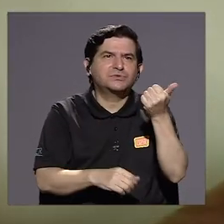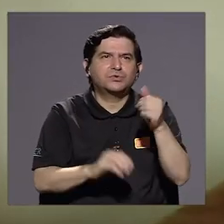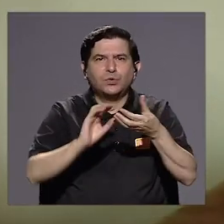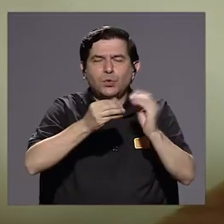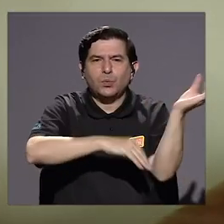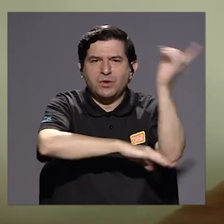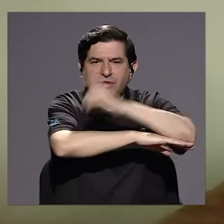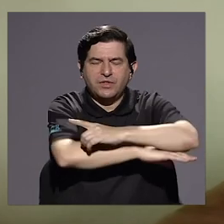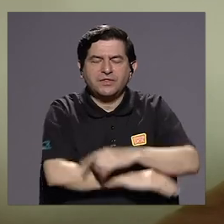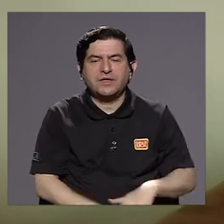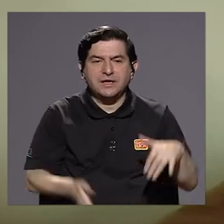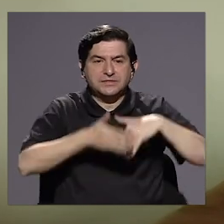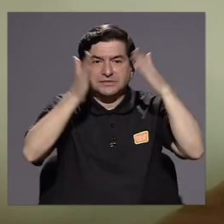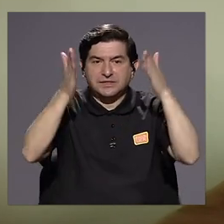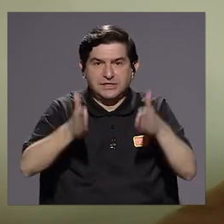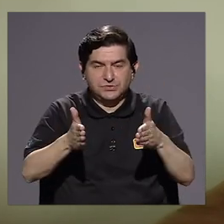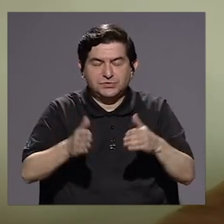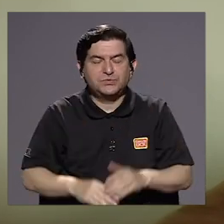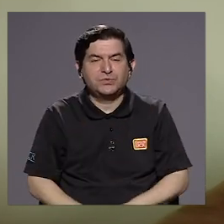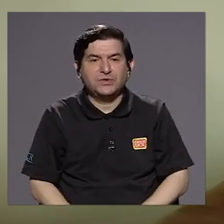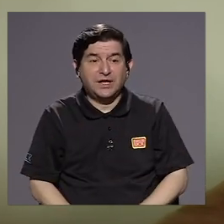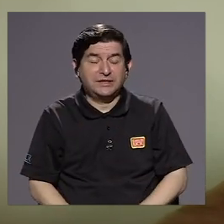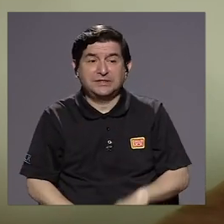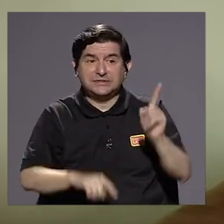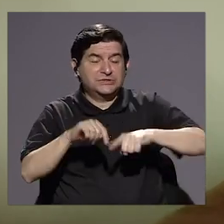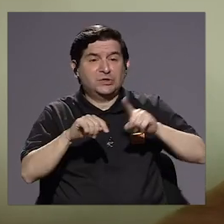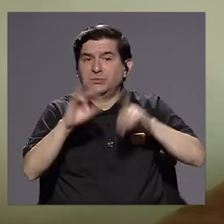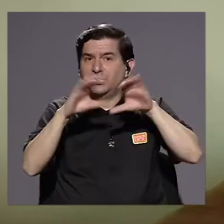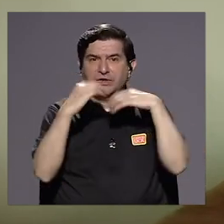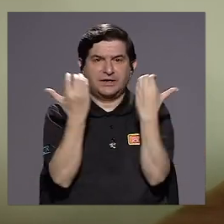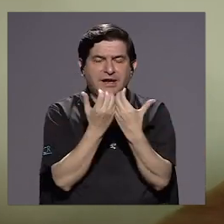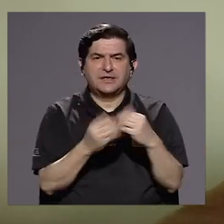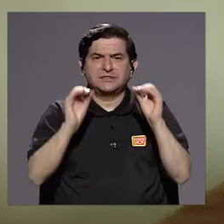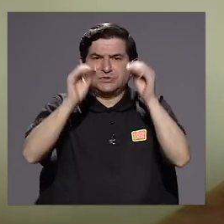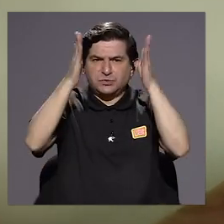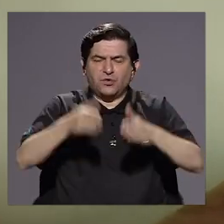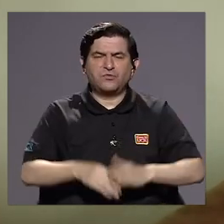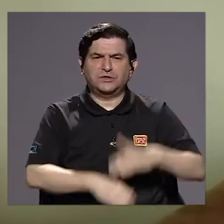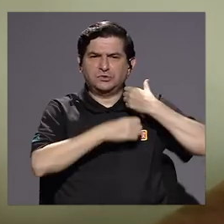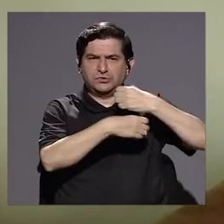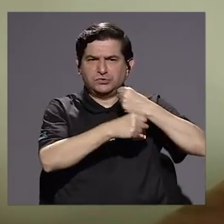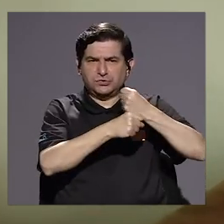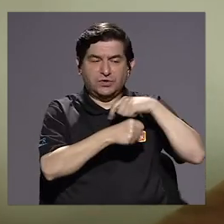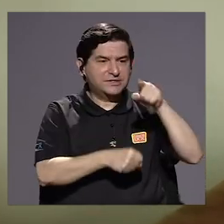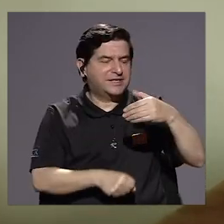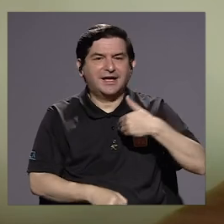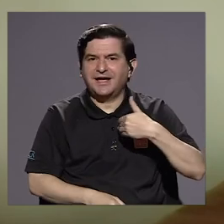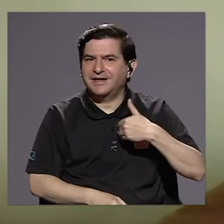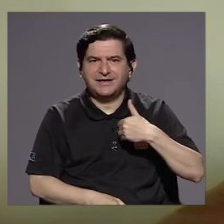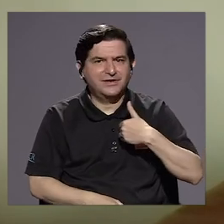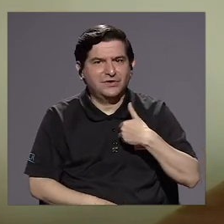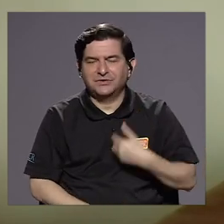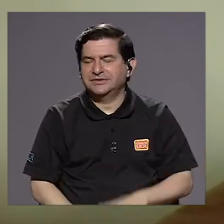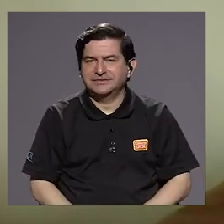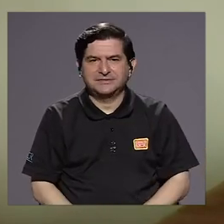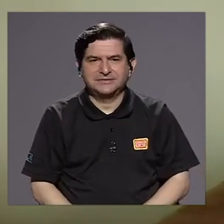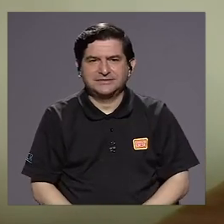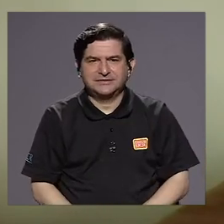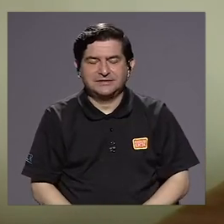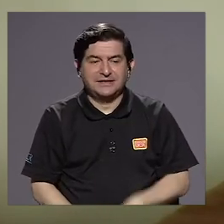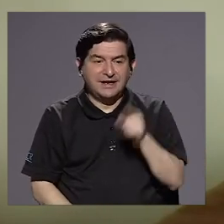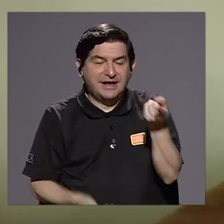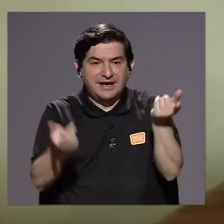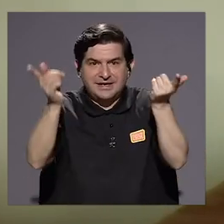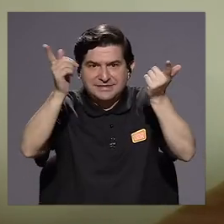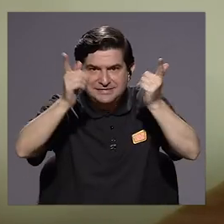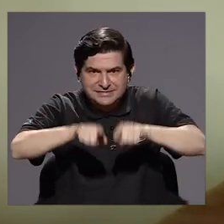muchachos en huelga, perdón, los educadores en huelga, ahí los estudiantes no contaban con los educadores. En esta cuestión de la